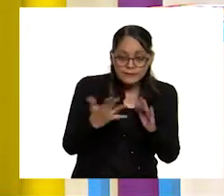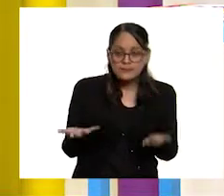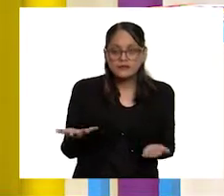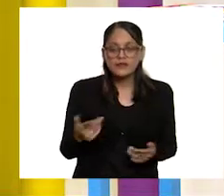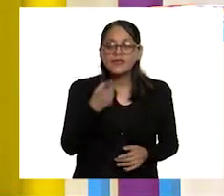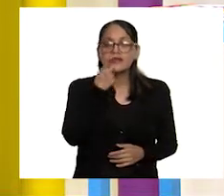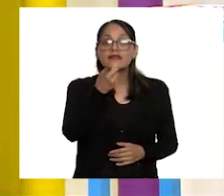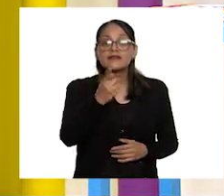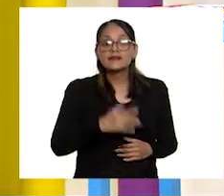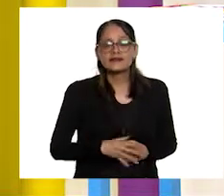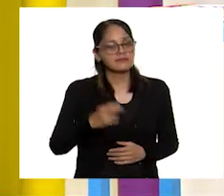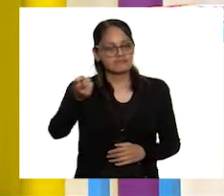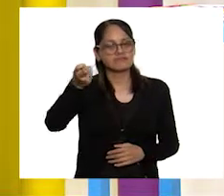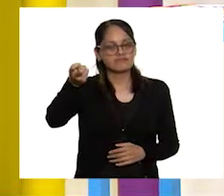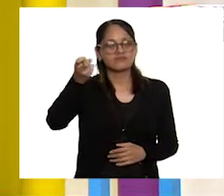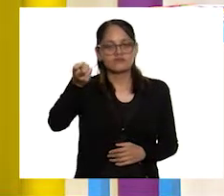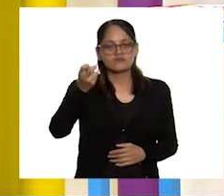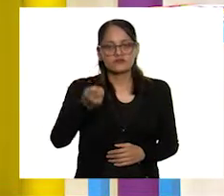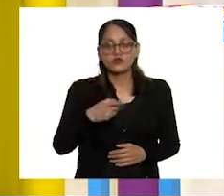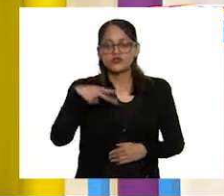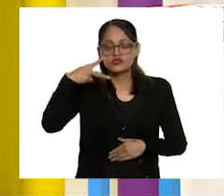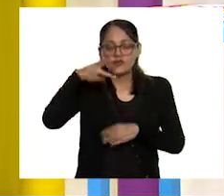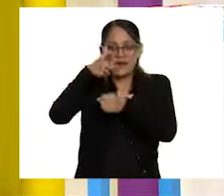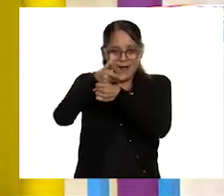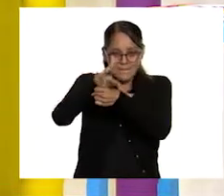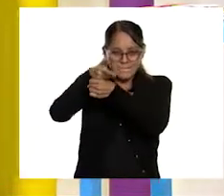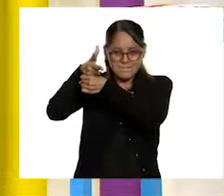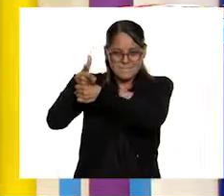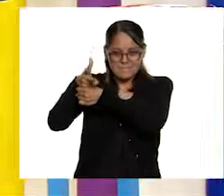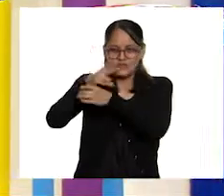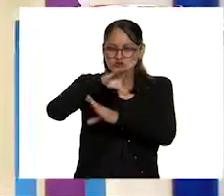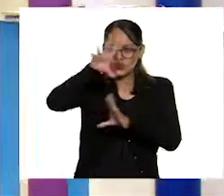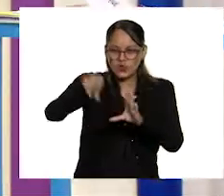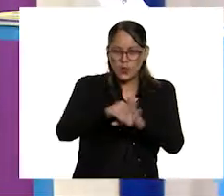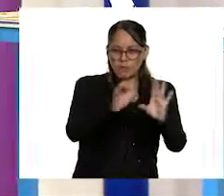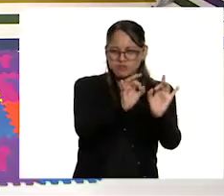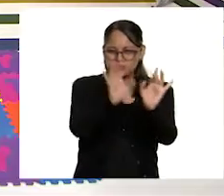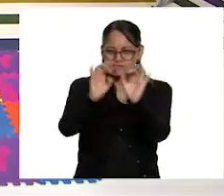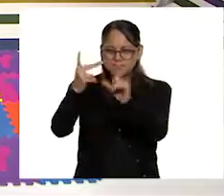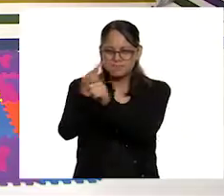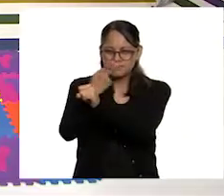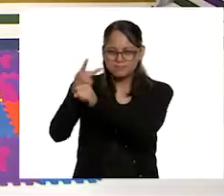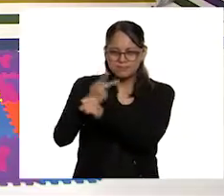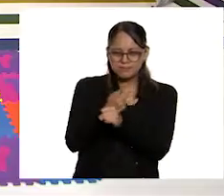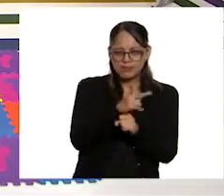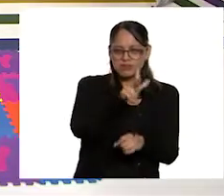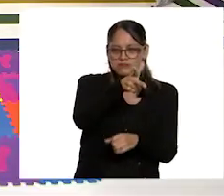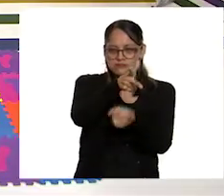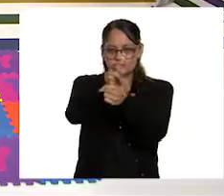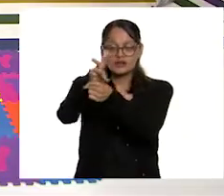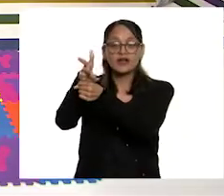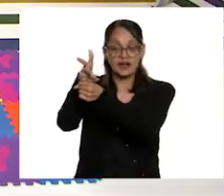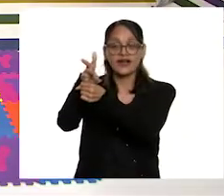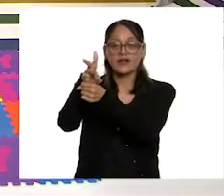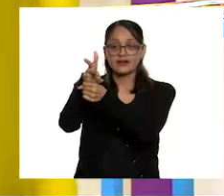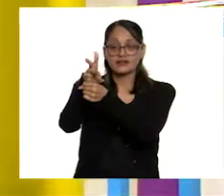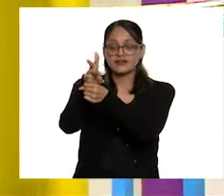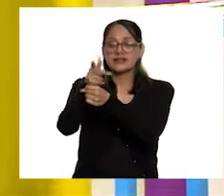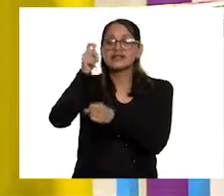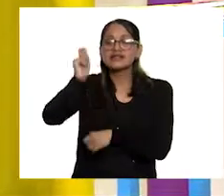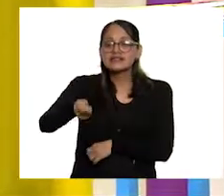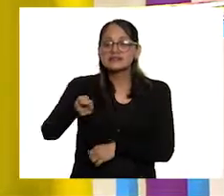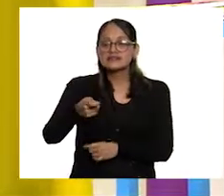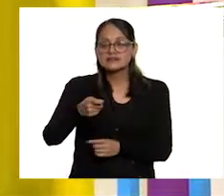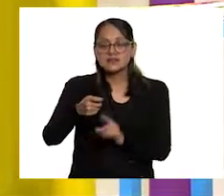Y dice. Exactamente. Con su cámara registran lo que sucede. Esto sería. Esto sí. Ya cambia, ¿verdad? Ya es otra